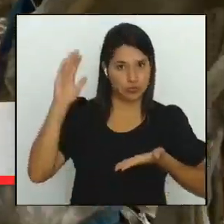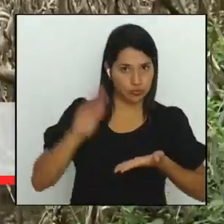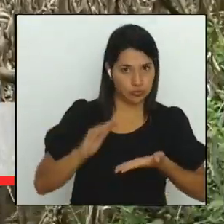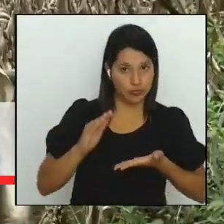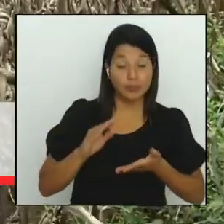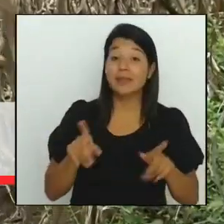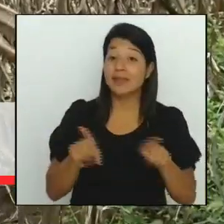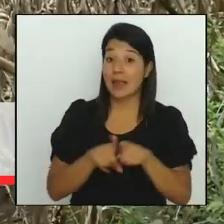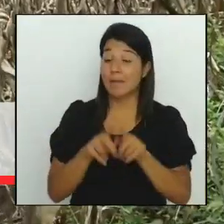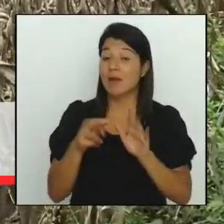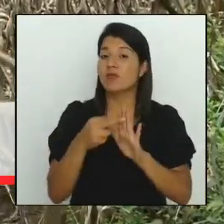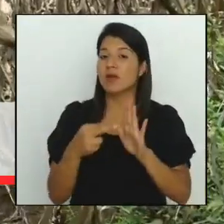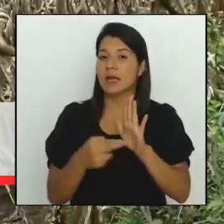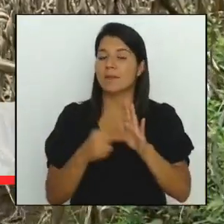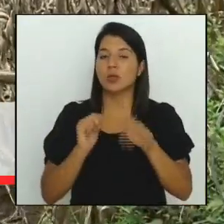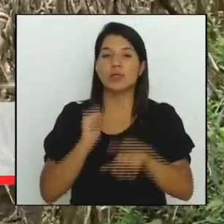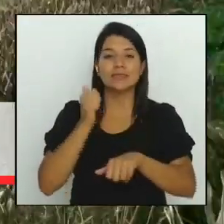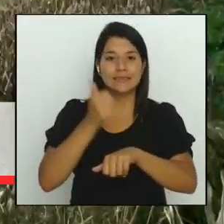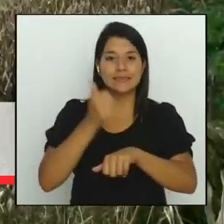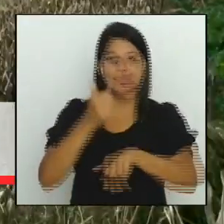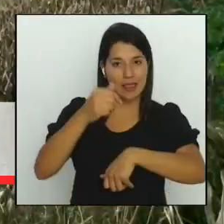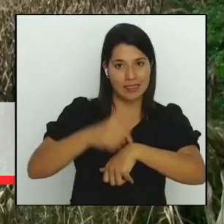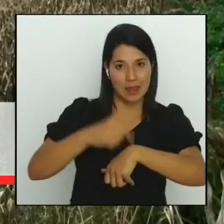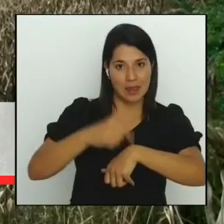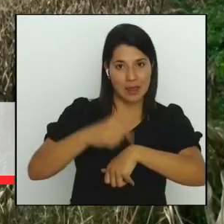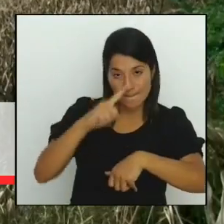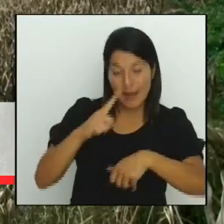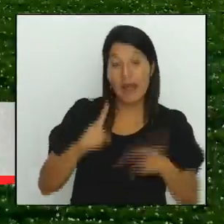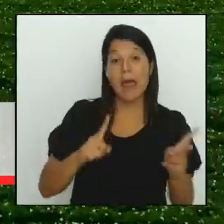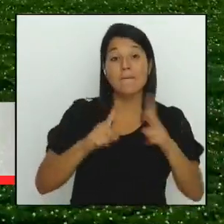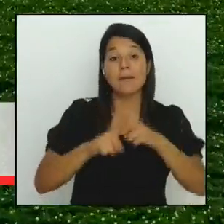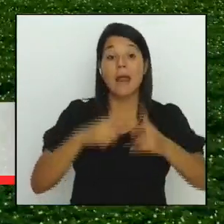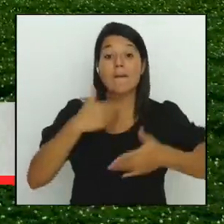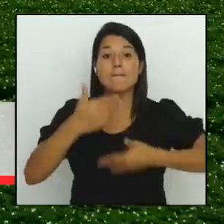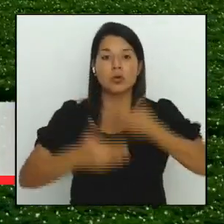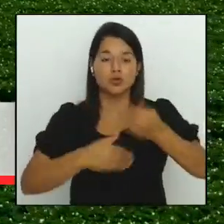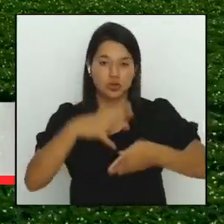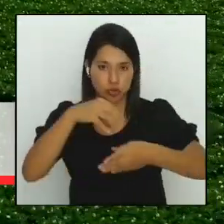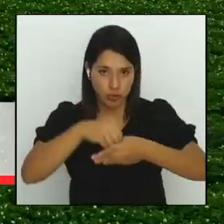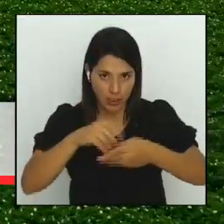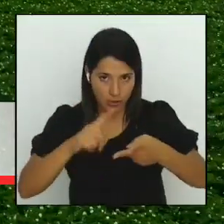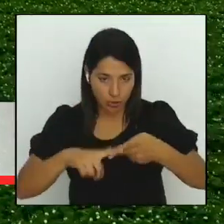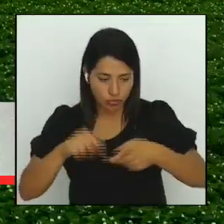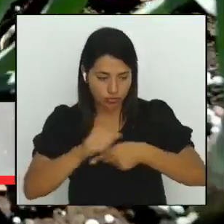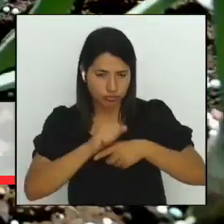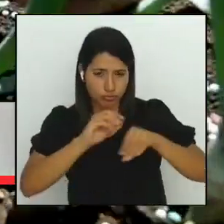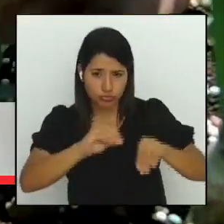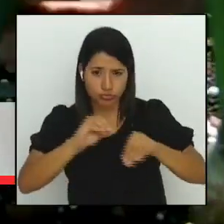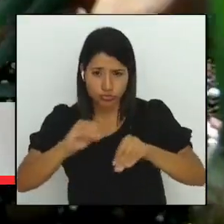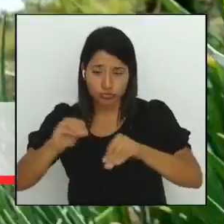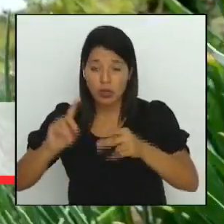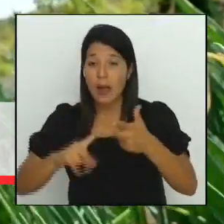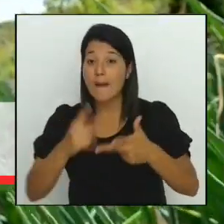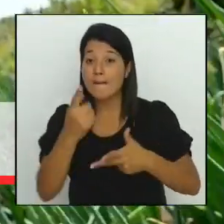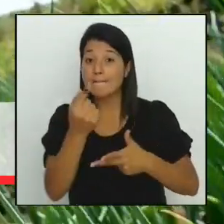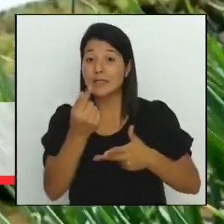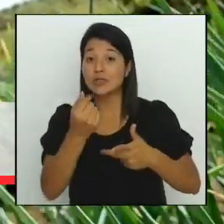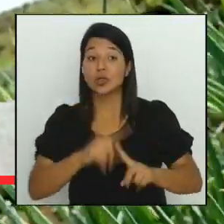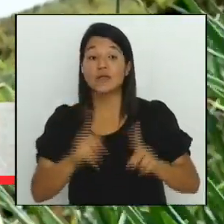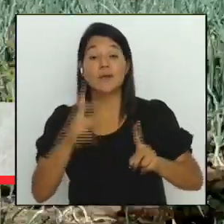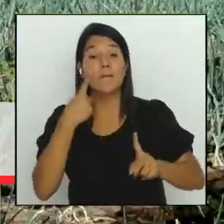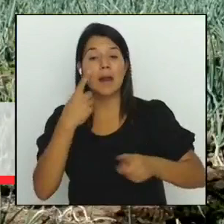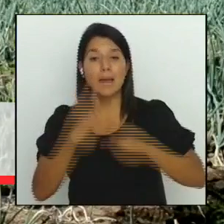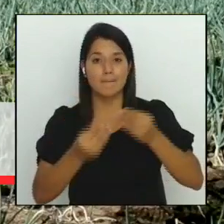plazos para la implementación de procesos internos capacitación y tarifas diferenciadas para los productores asegurando una